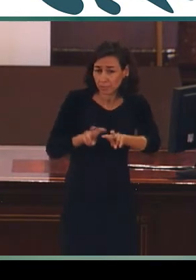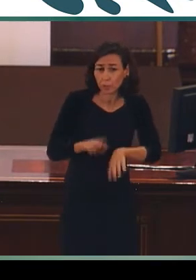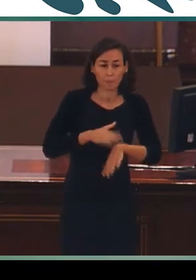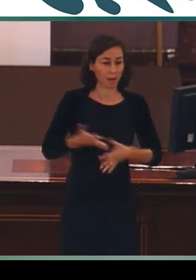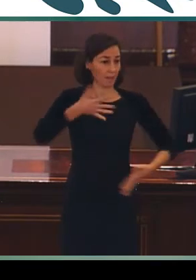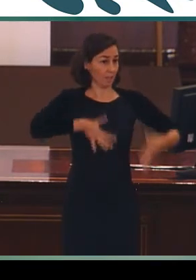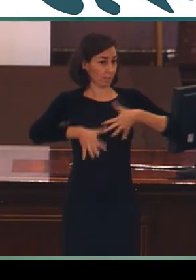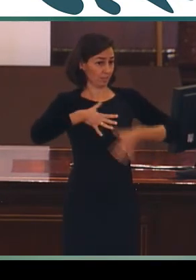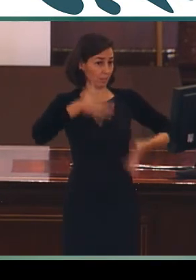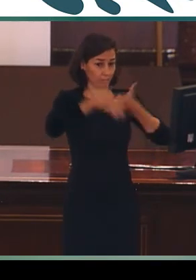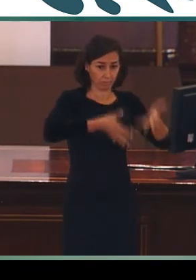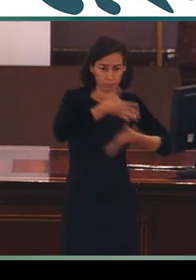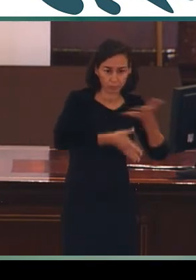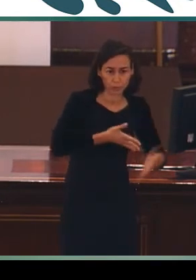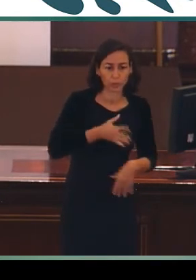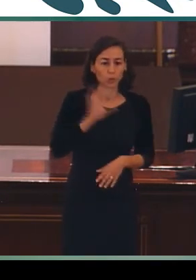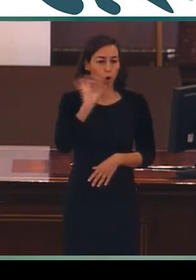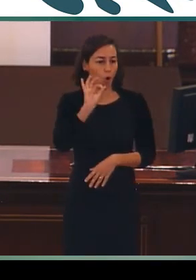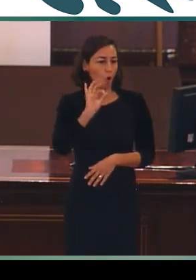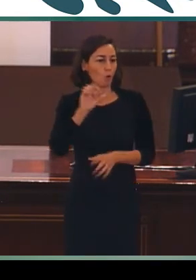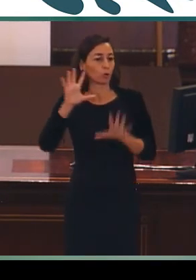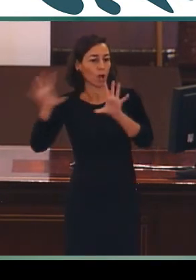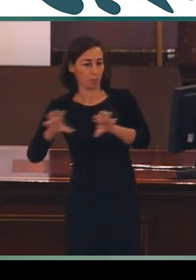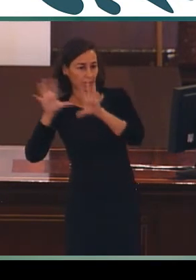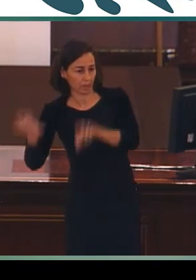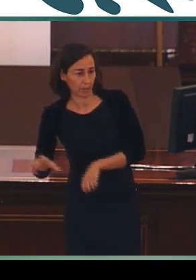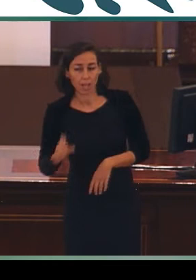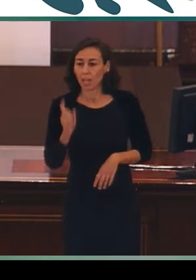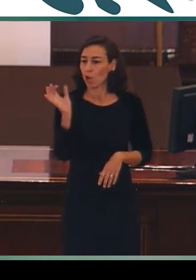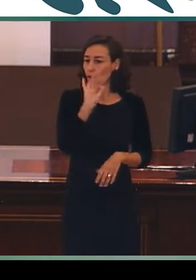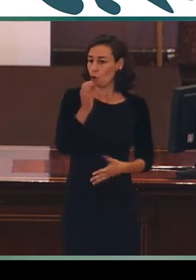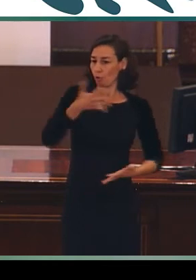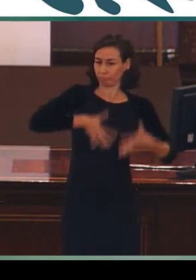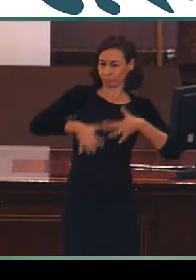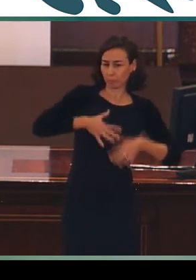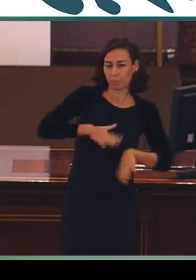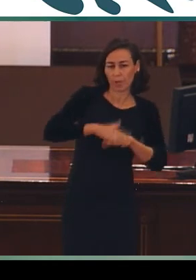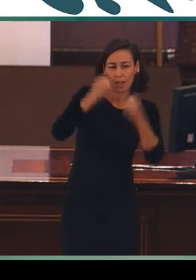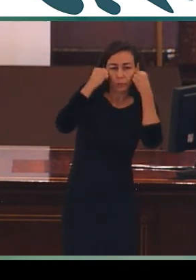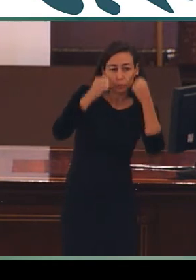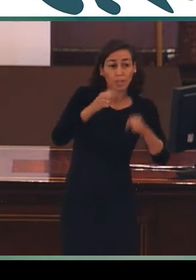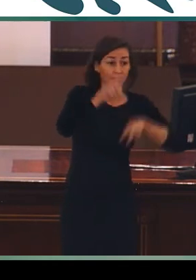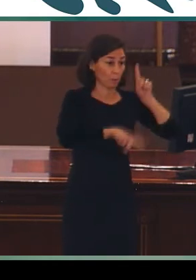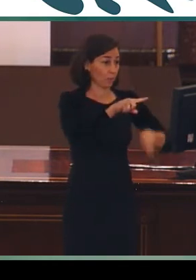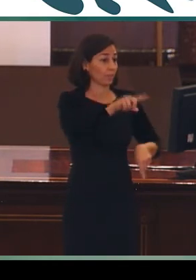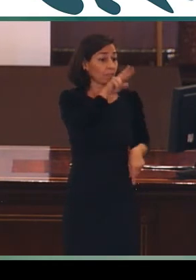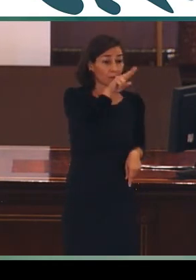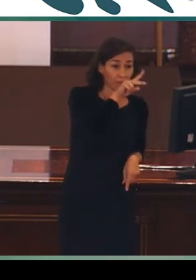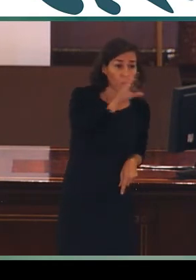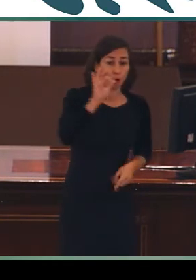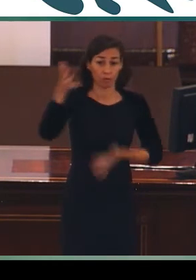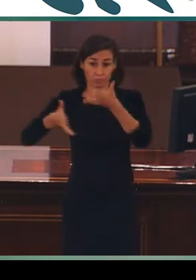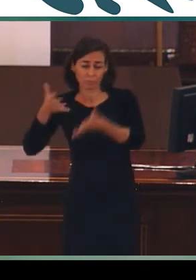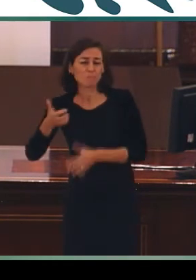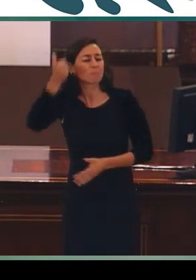adquisición de las lenguas de signos y su contraposición con los procesos de adquisición estudiados para las lenguas orales, especialmente en las